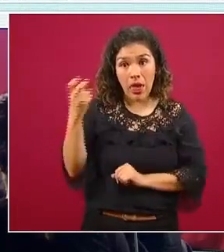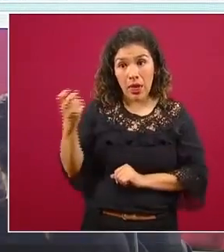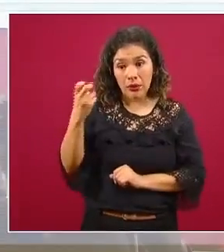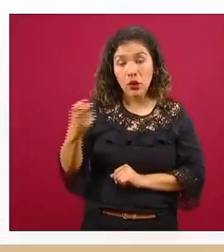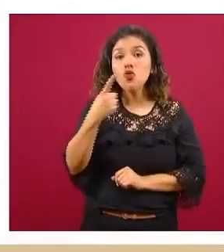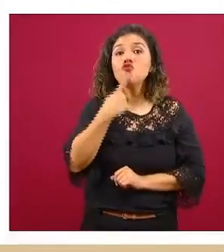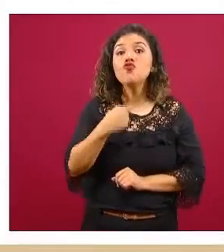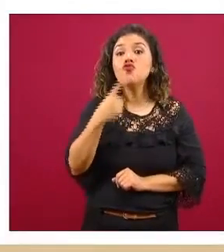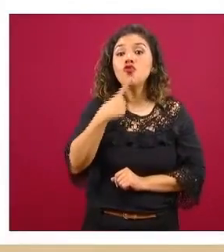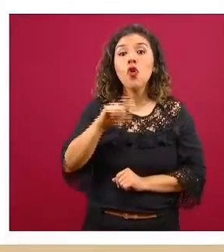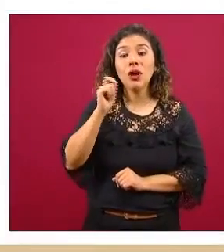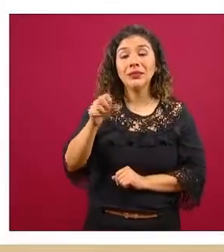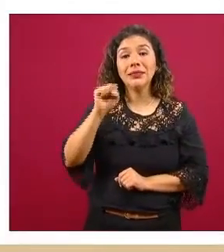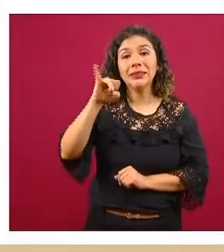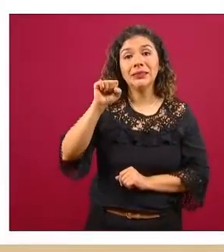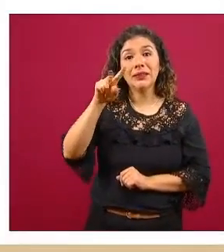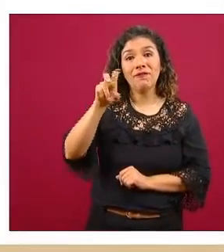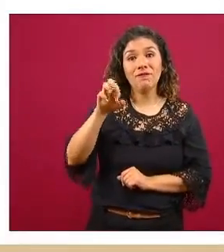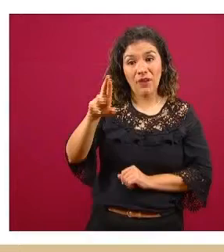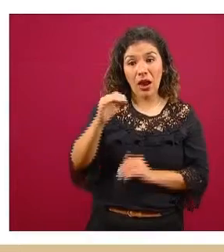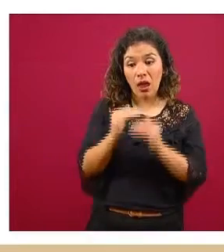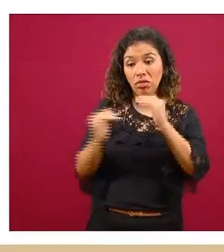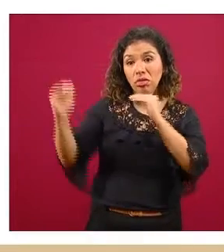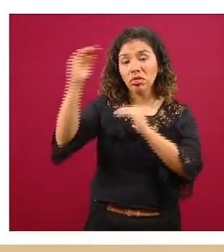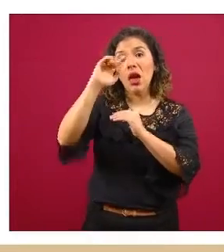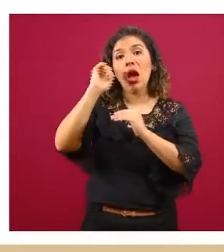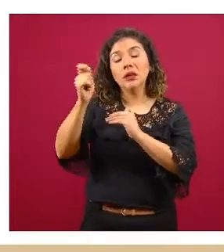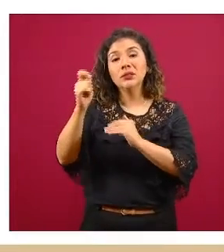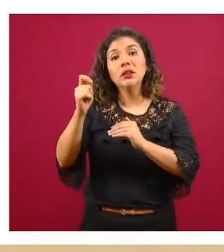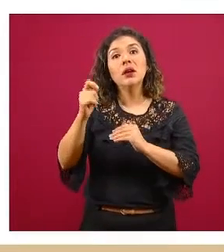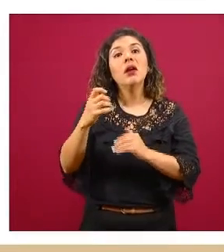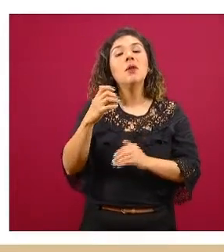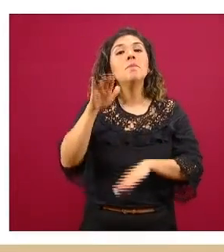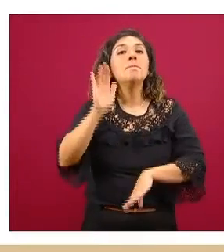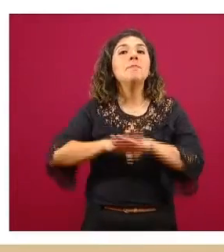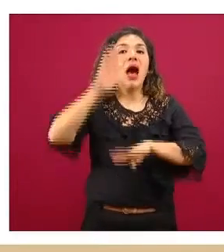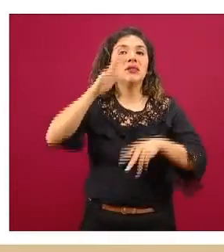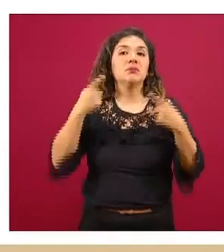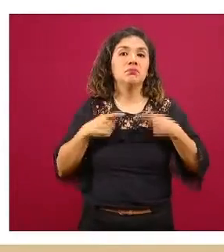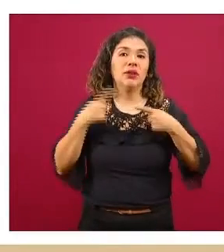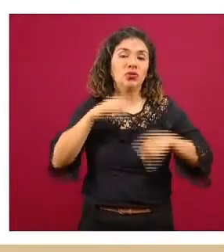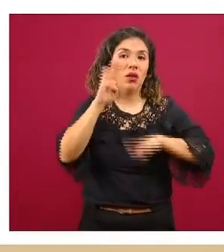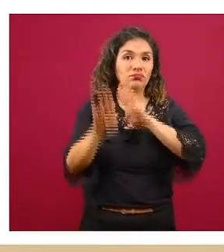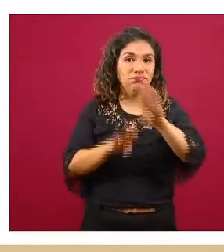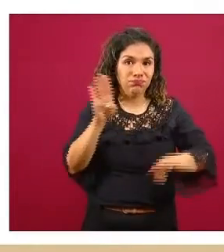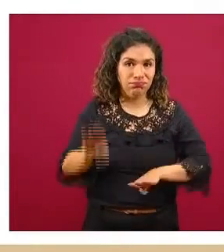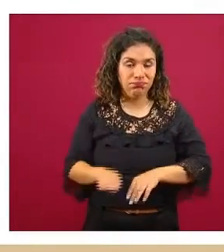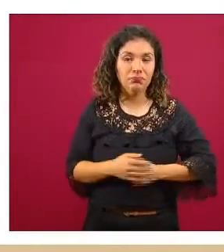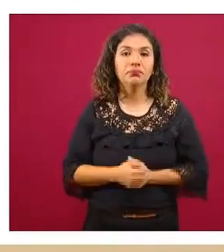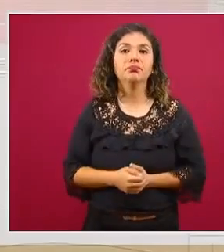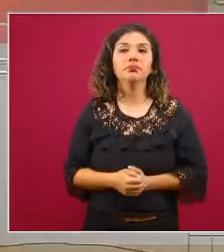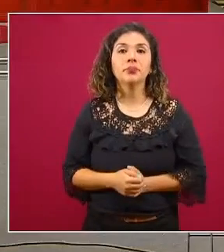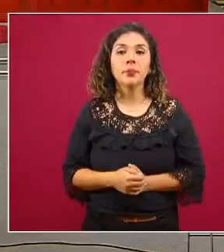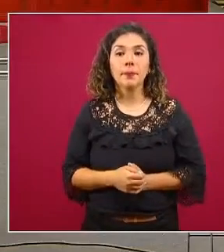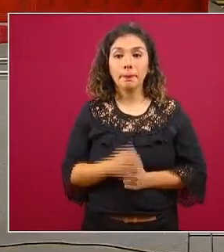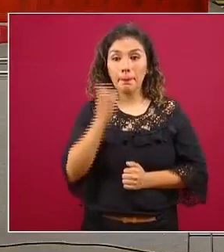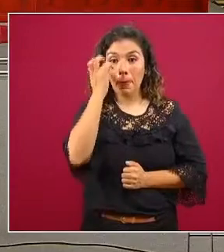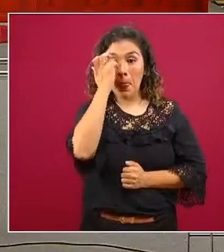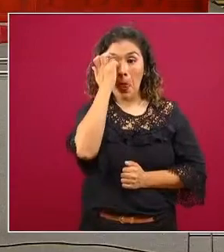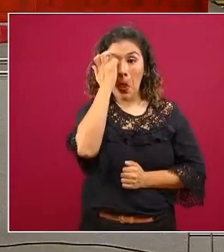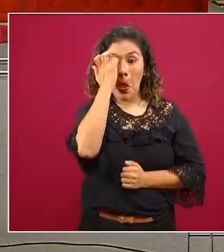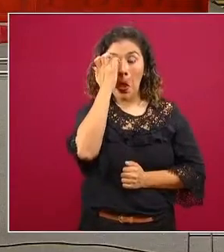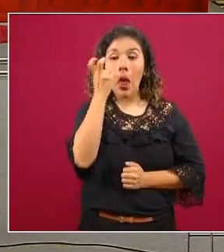rojos son las barras del CISBER y esto es el exceso de mortalidad que representa esto la siguiente por favor